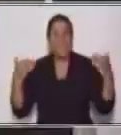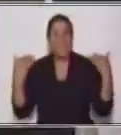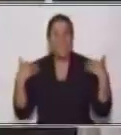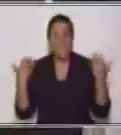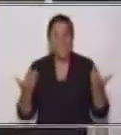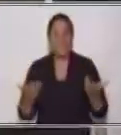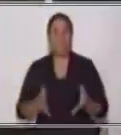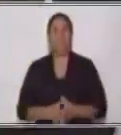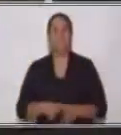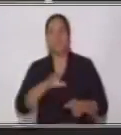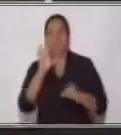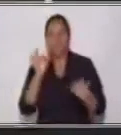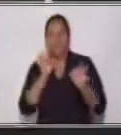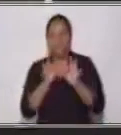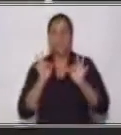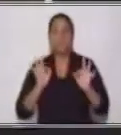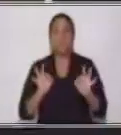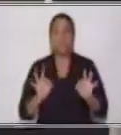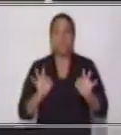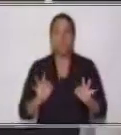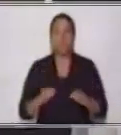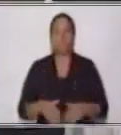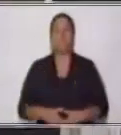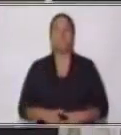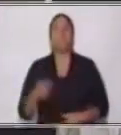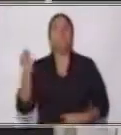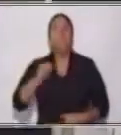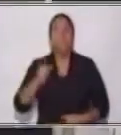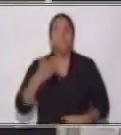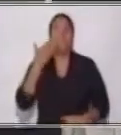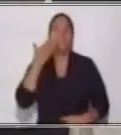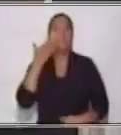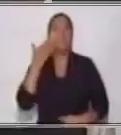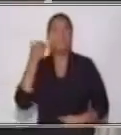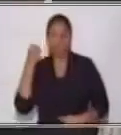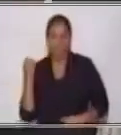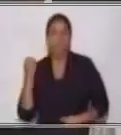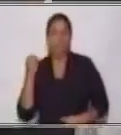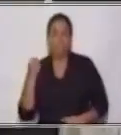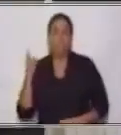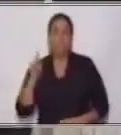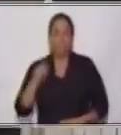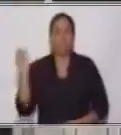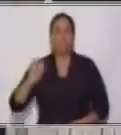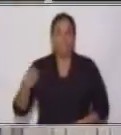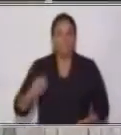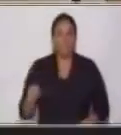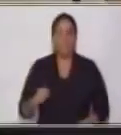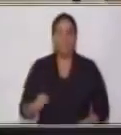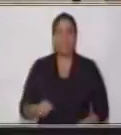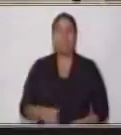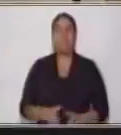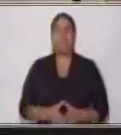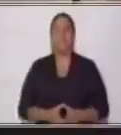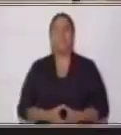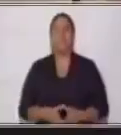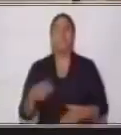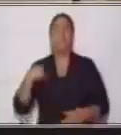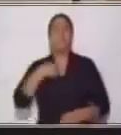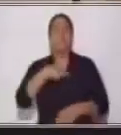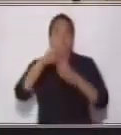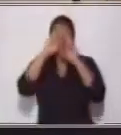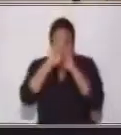¡Muy bien! Son los abuelos. Sí, así es. A los que les debemos mucho